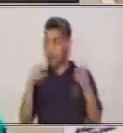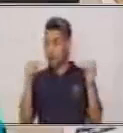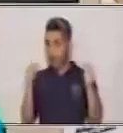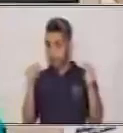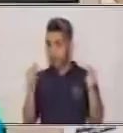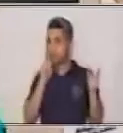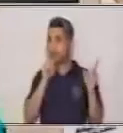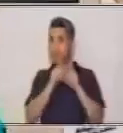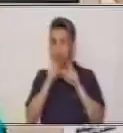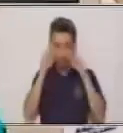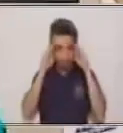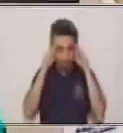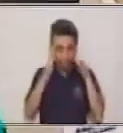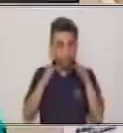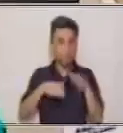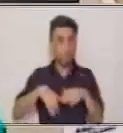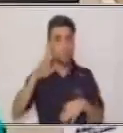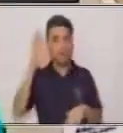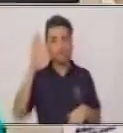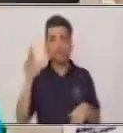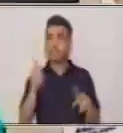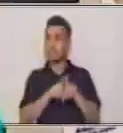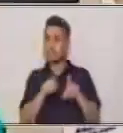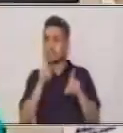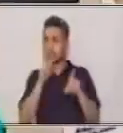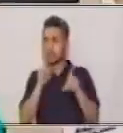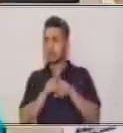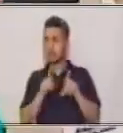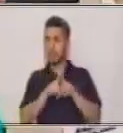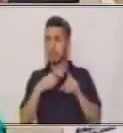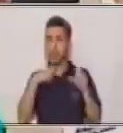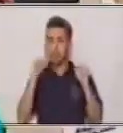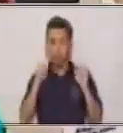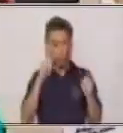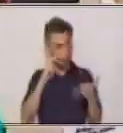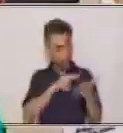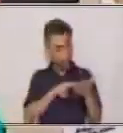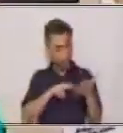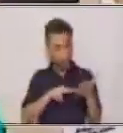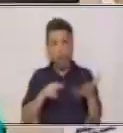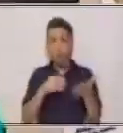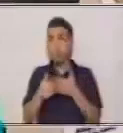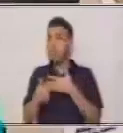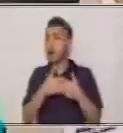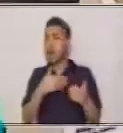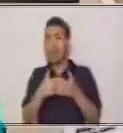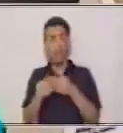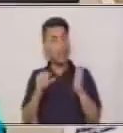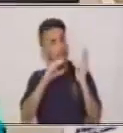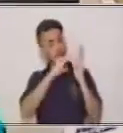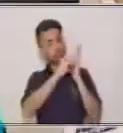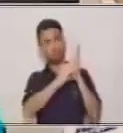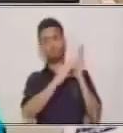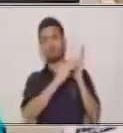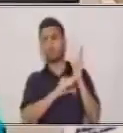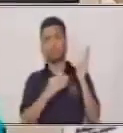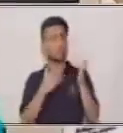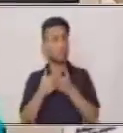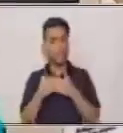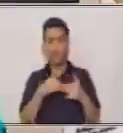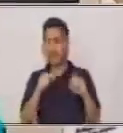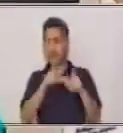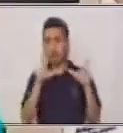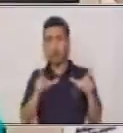comprender más. De igual manera, vamos a poder leer cualquier texto en cualquier lugar